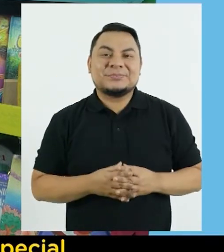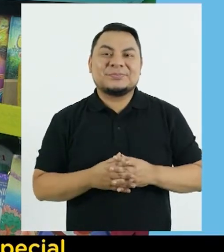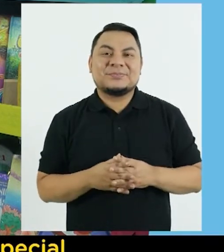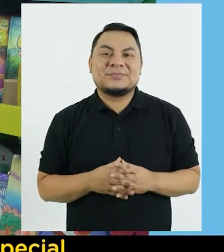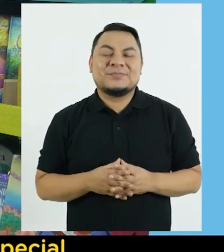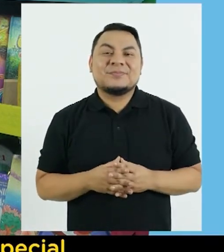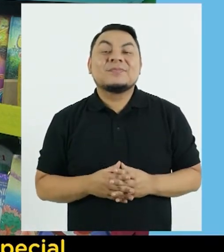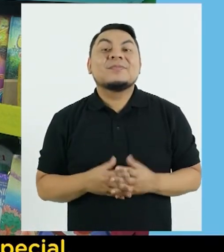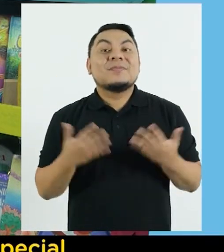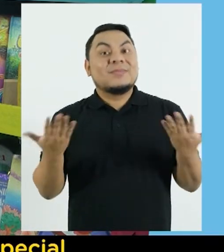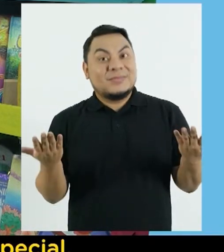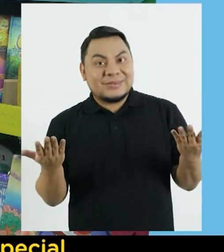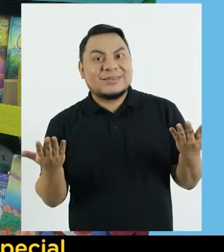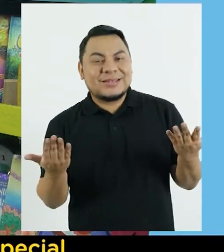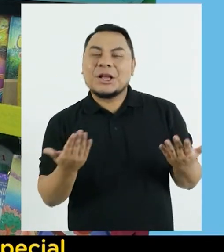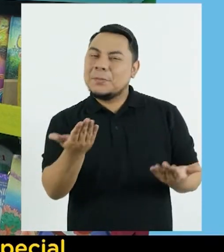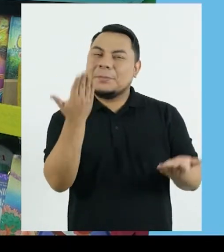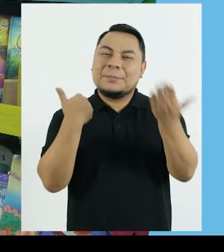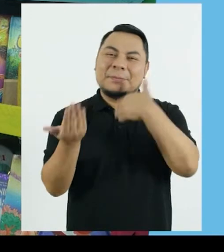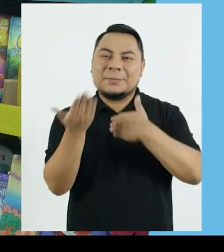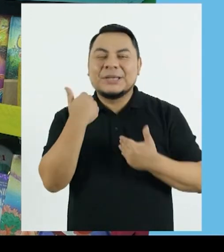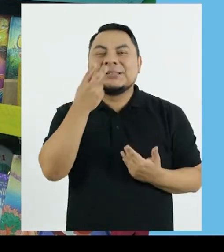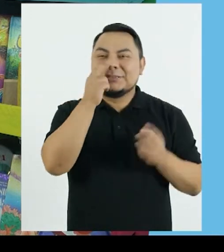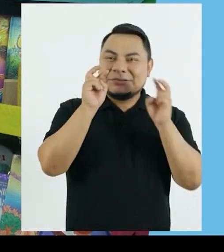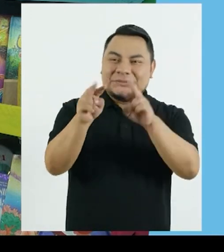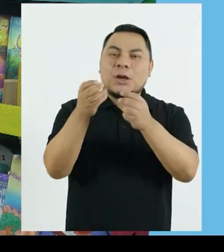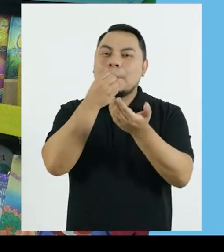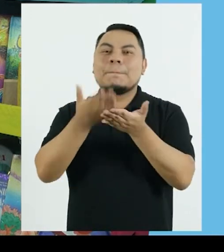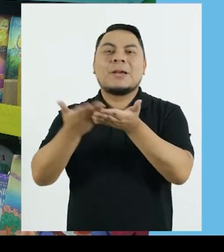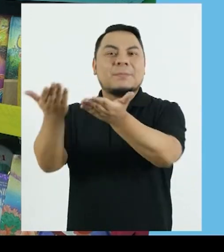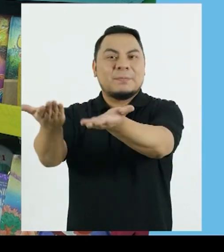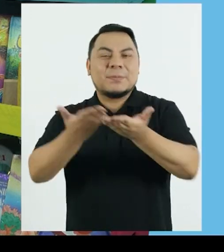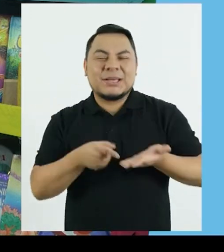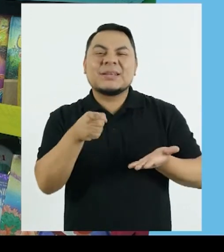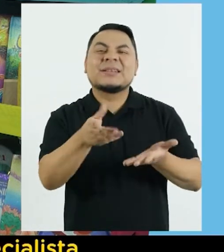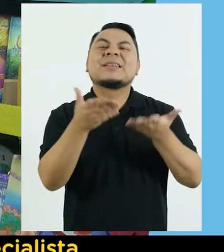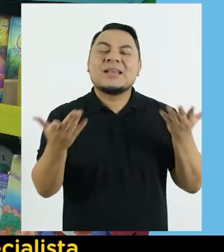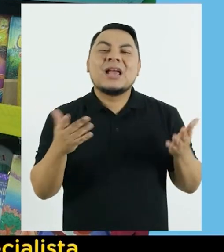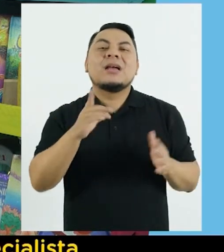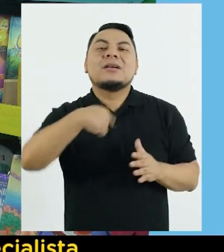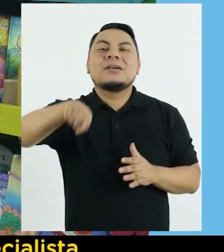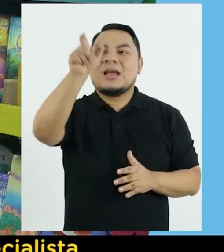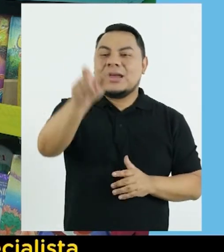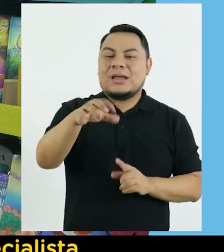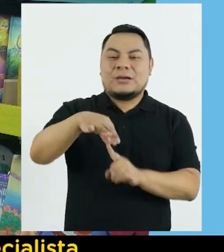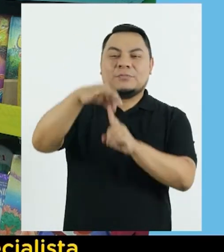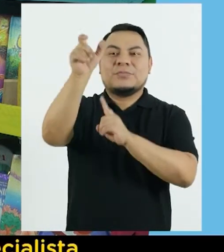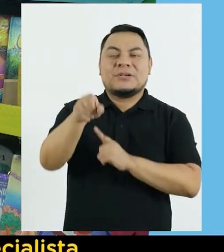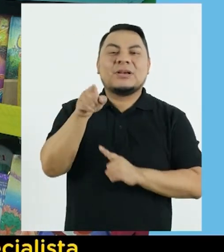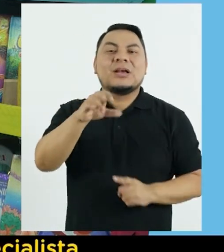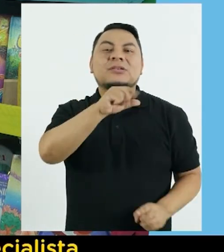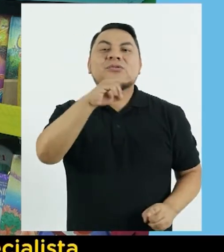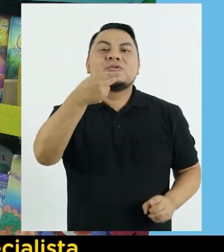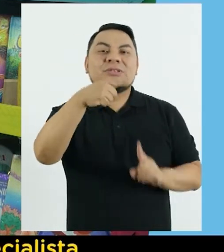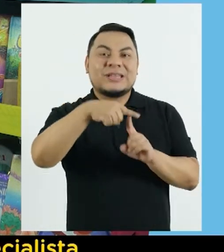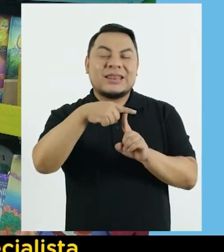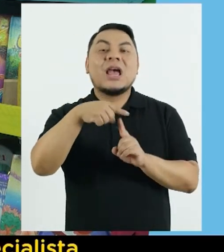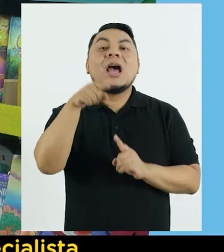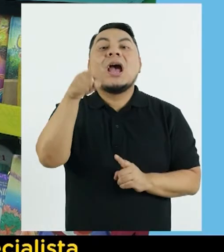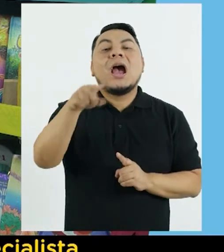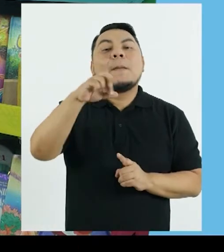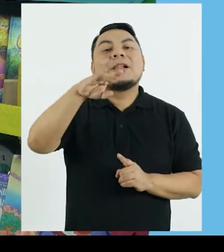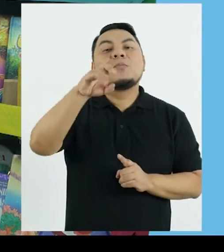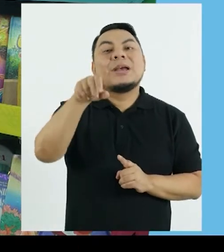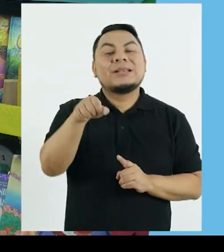educación básica especial Así que sin más les damos la bienvenida a nuestra